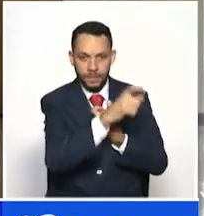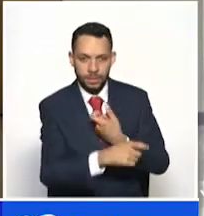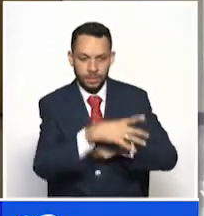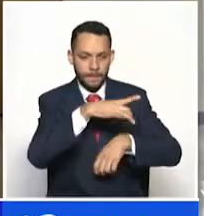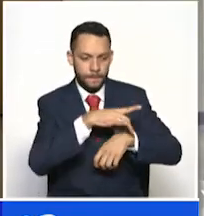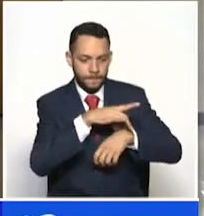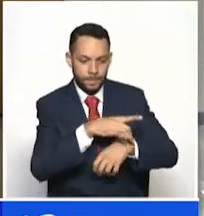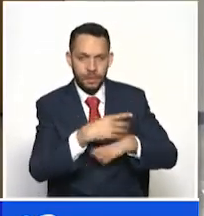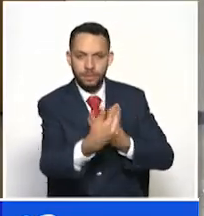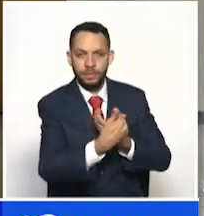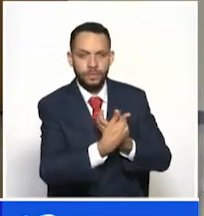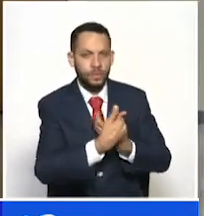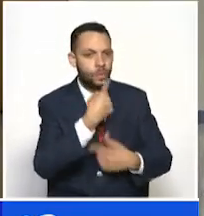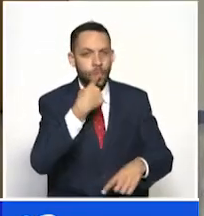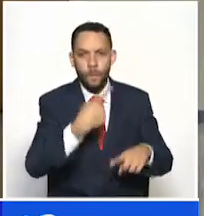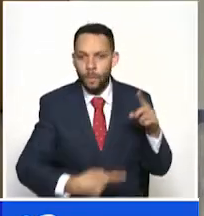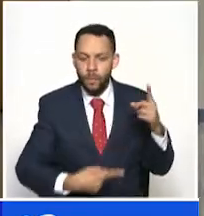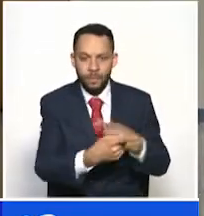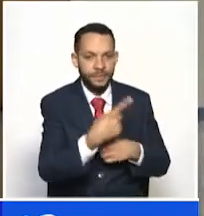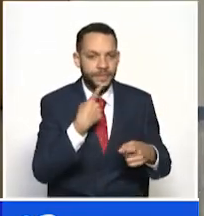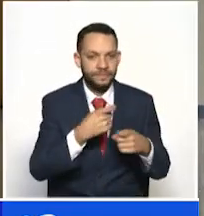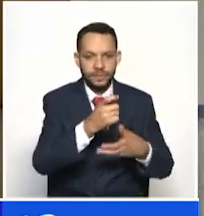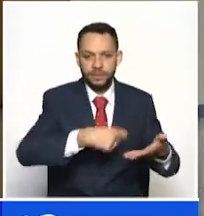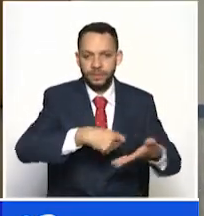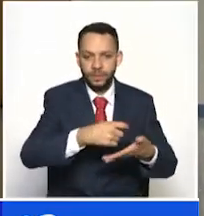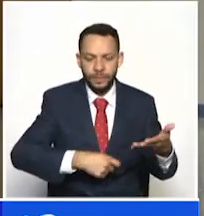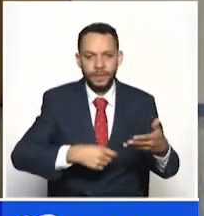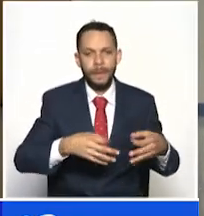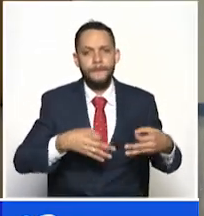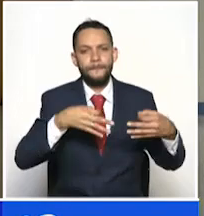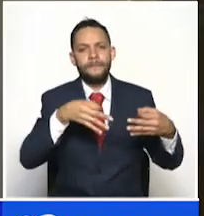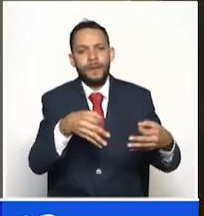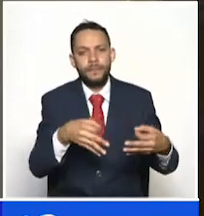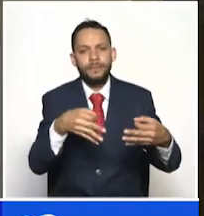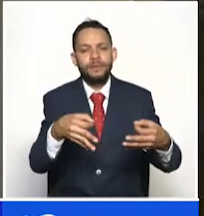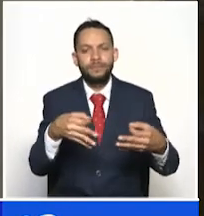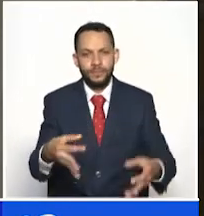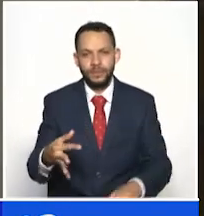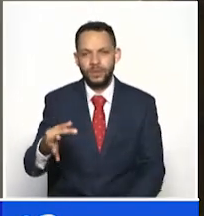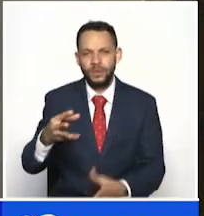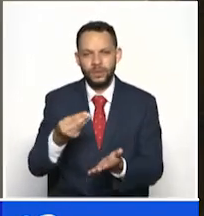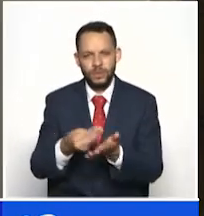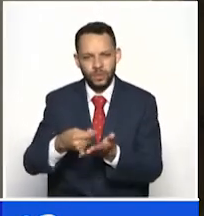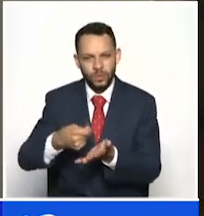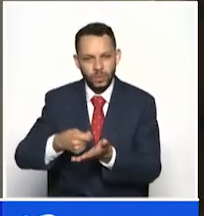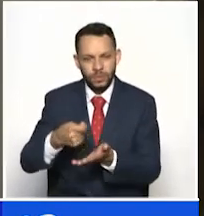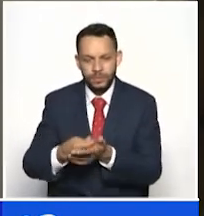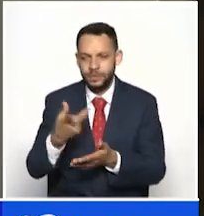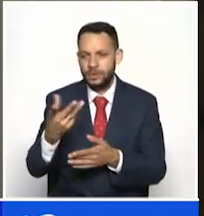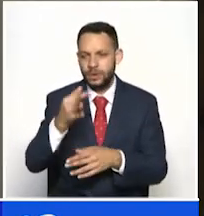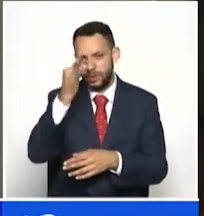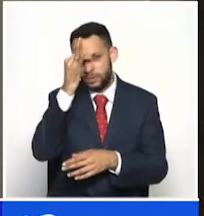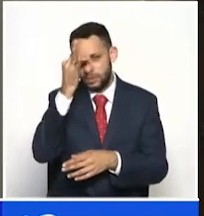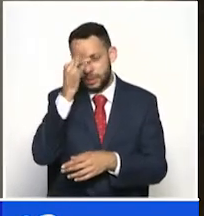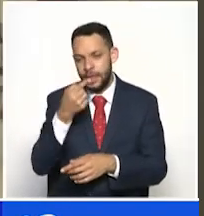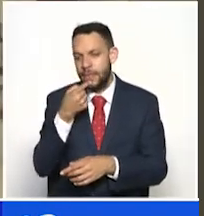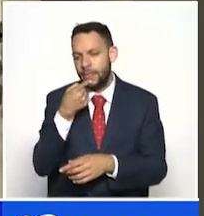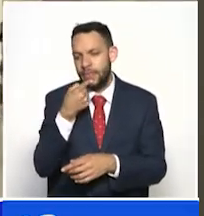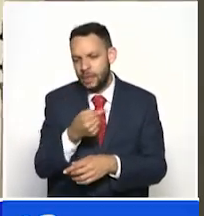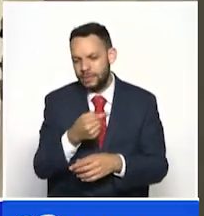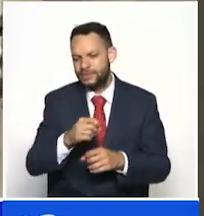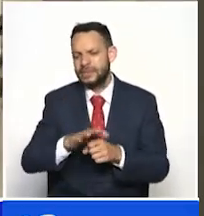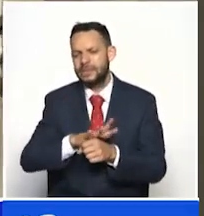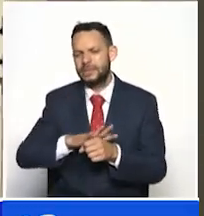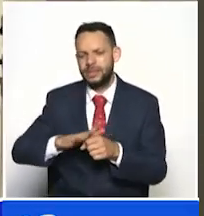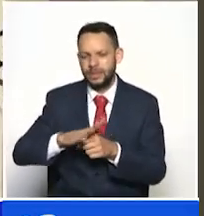diciembre del presente año De la misma manera la Asociación de Hospitales de Caldas dijo que es una situación crítica pues los